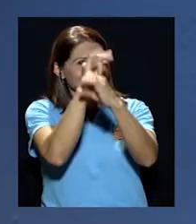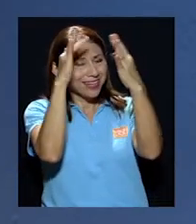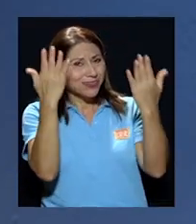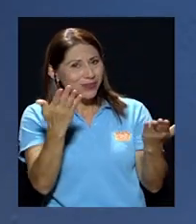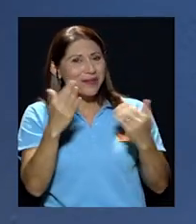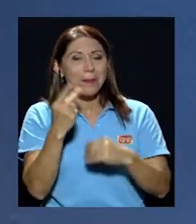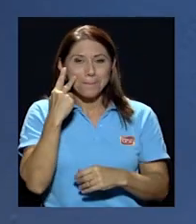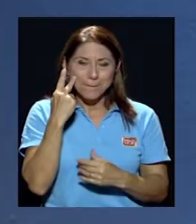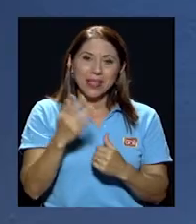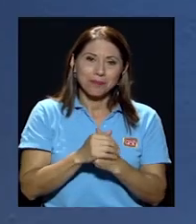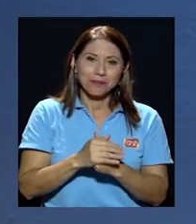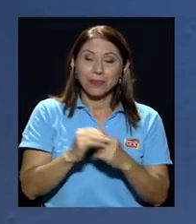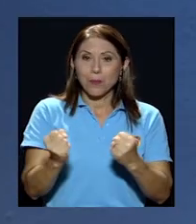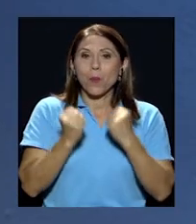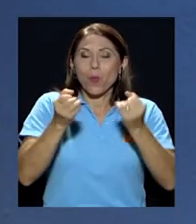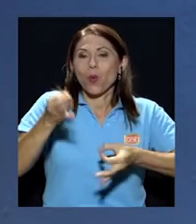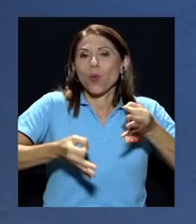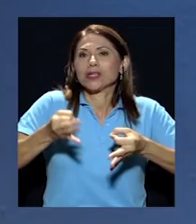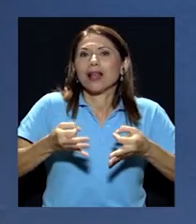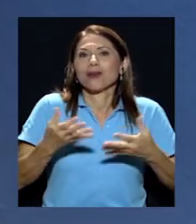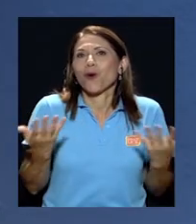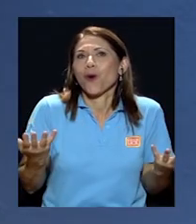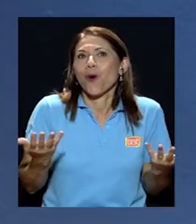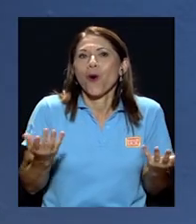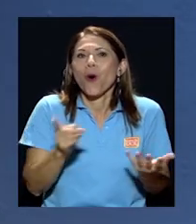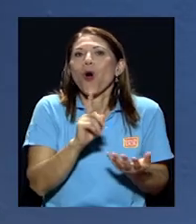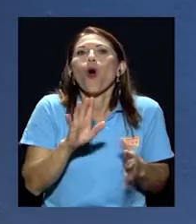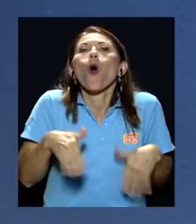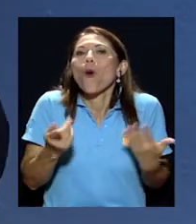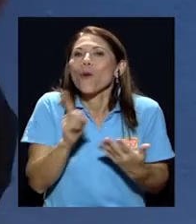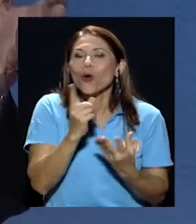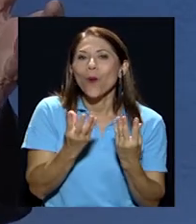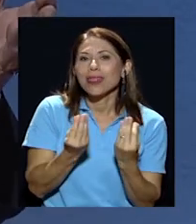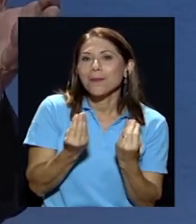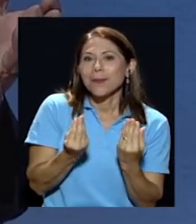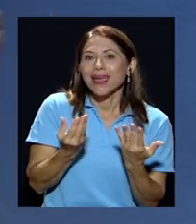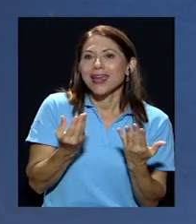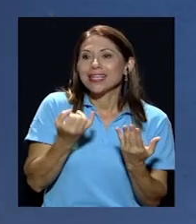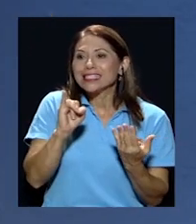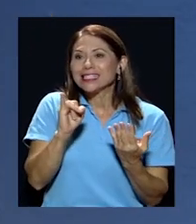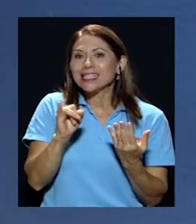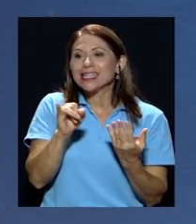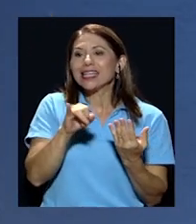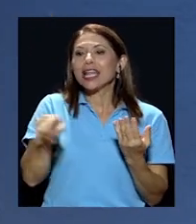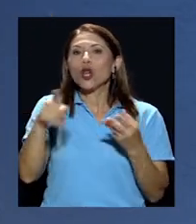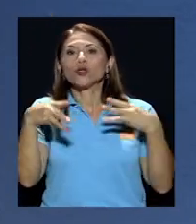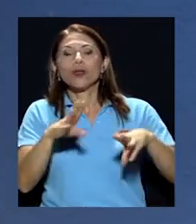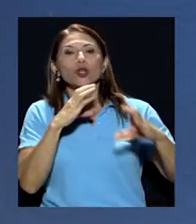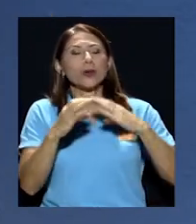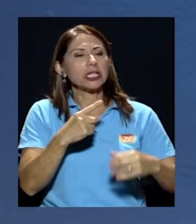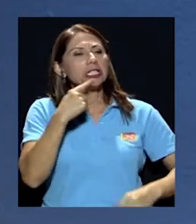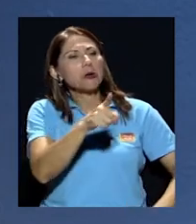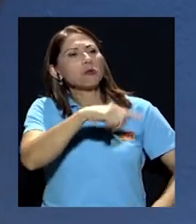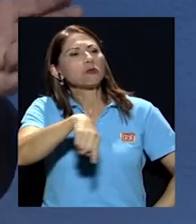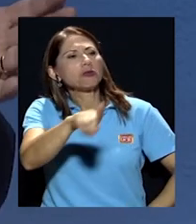vea el judicial ¿cómo no le va a temer a quien le dice que son incompetentes que son